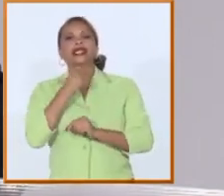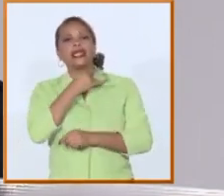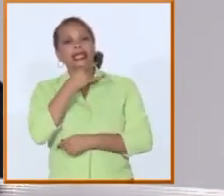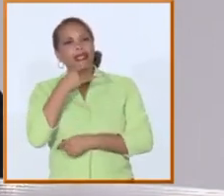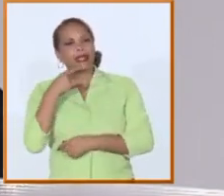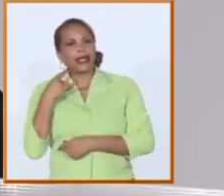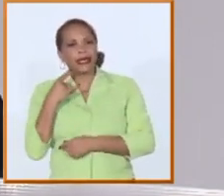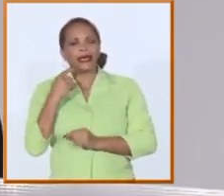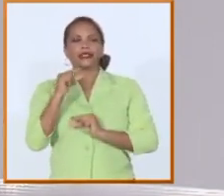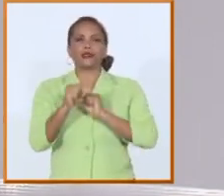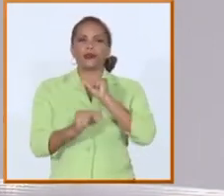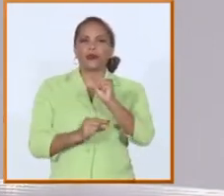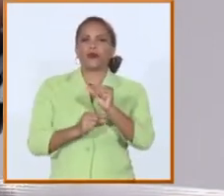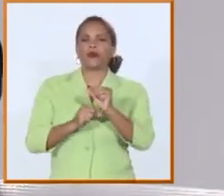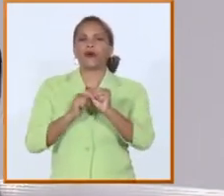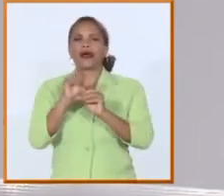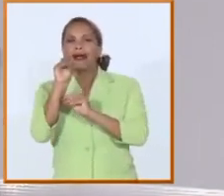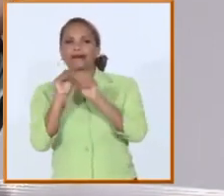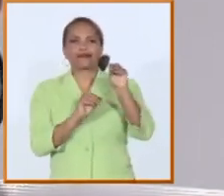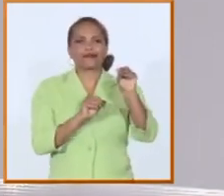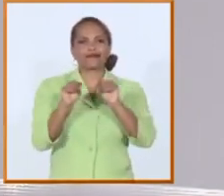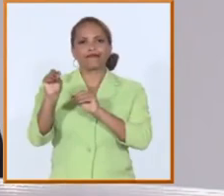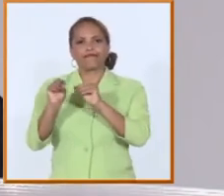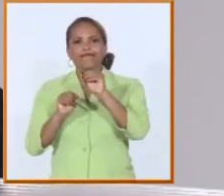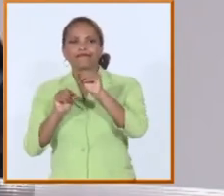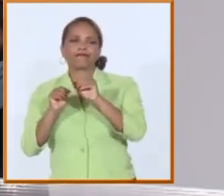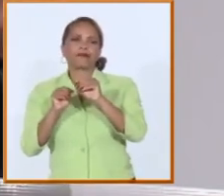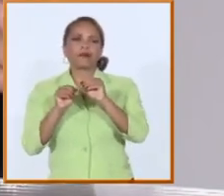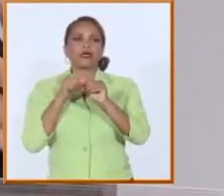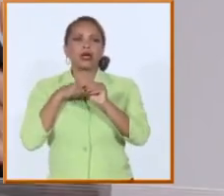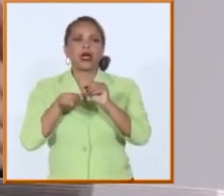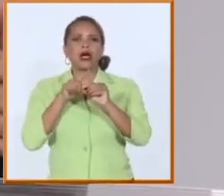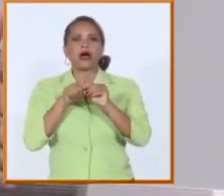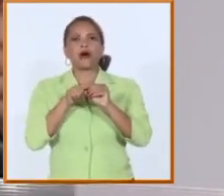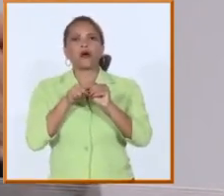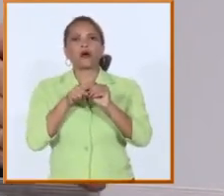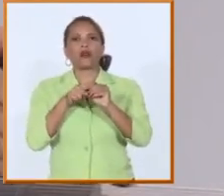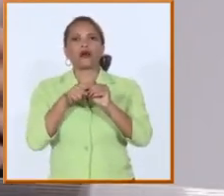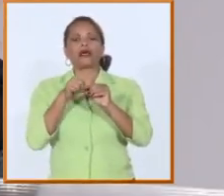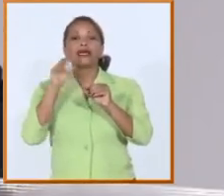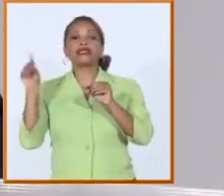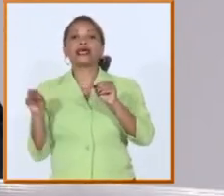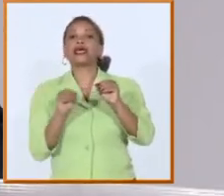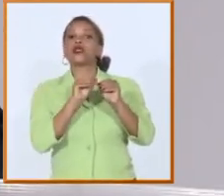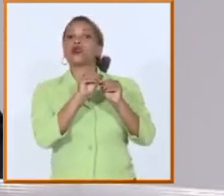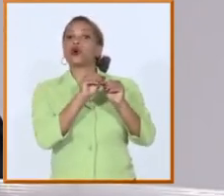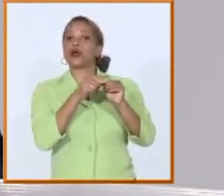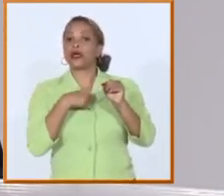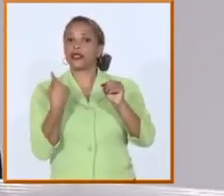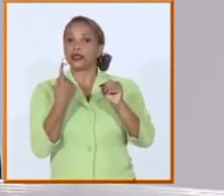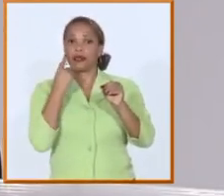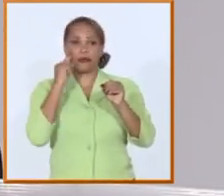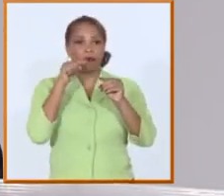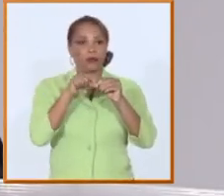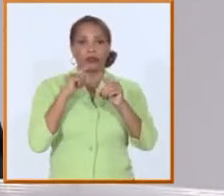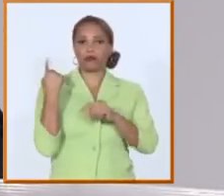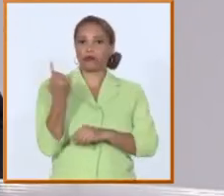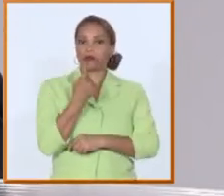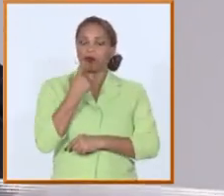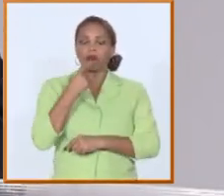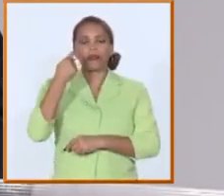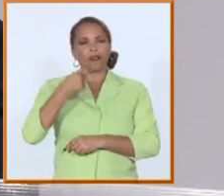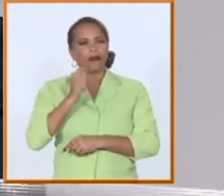cambios todas las modificaciones que tenemos o que estamos concibiendo al mismo tiempo pero yo creo que ese es el objetivo esa es la meta y que todos debemos estar claros